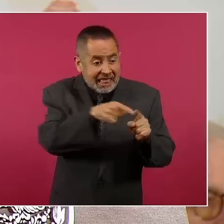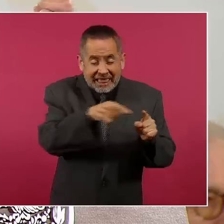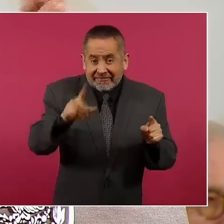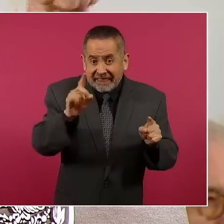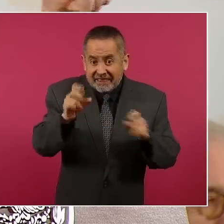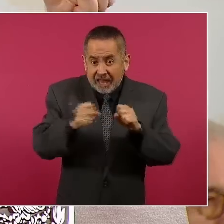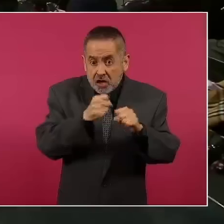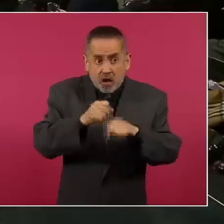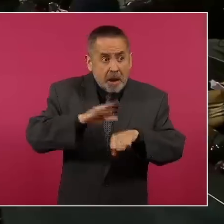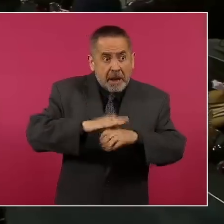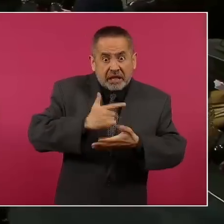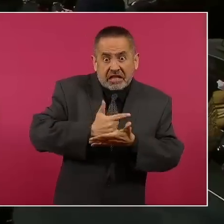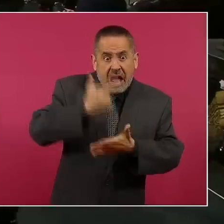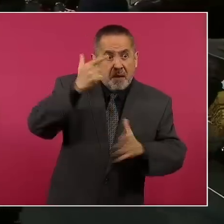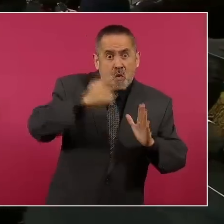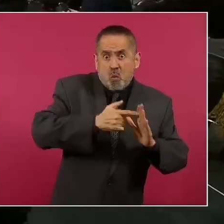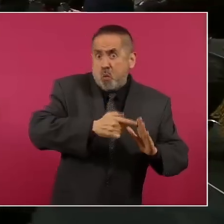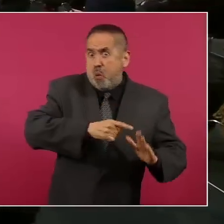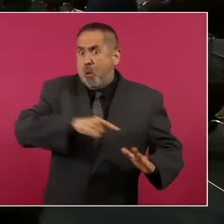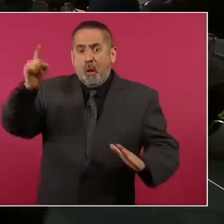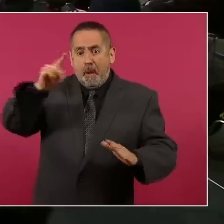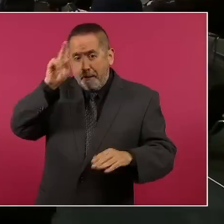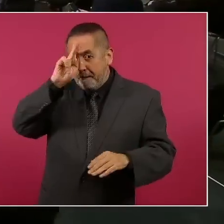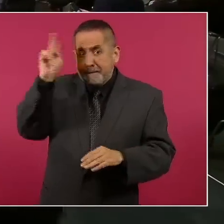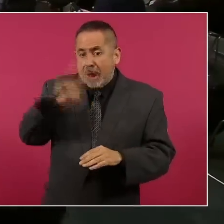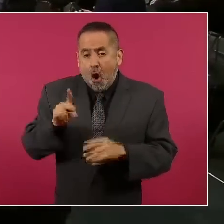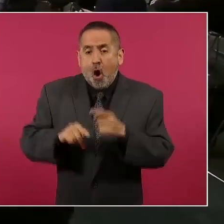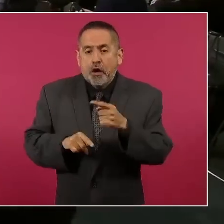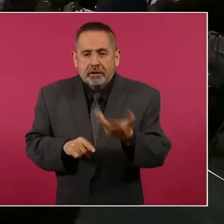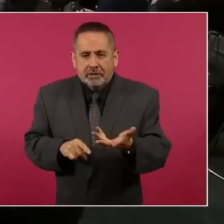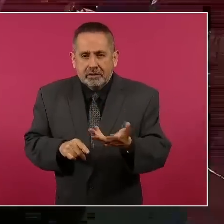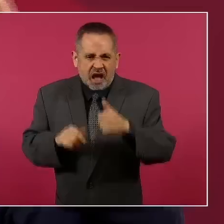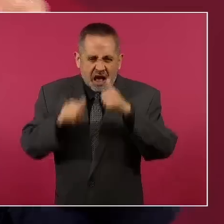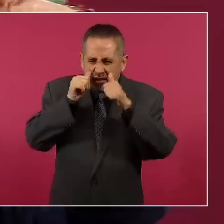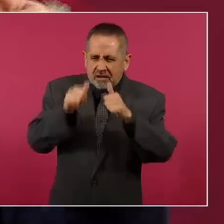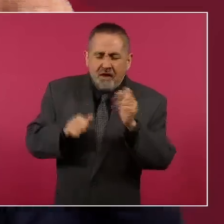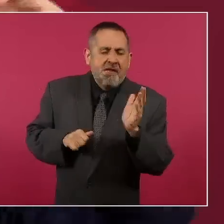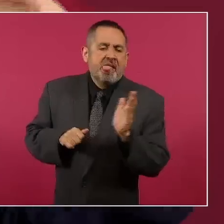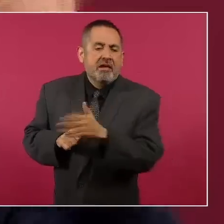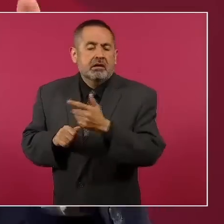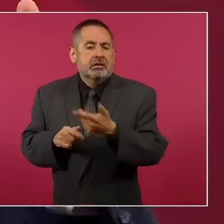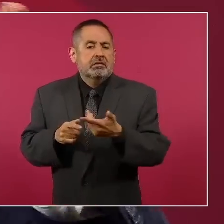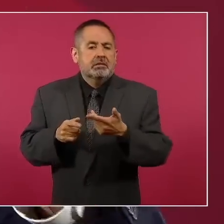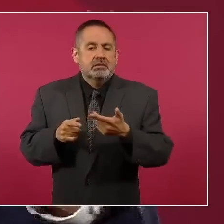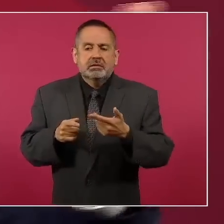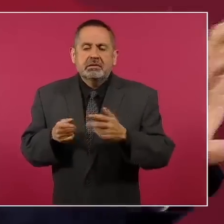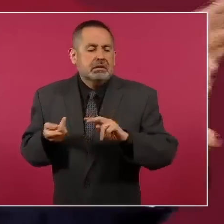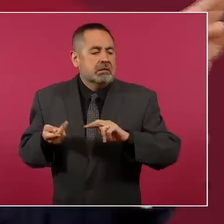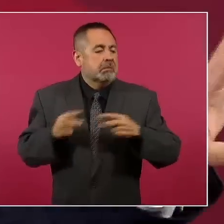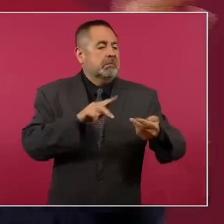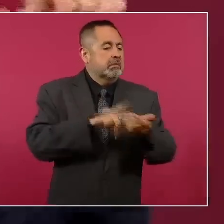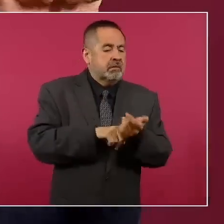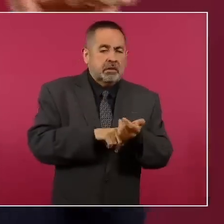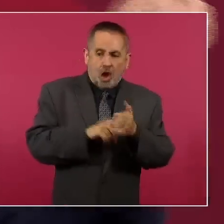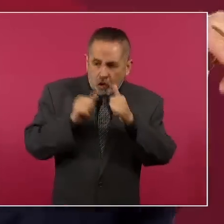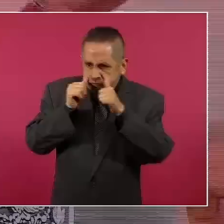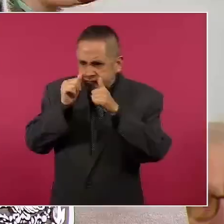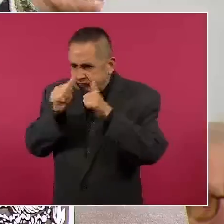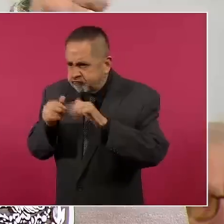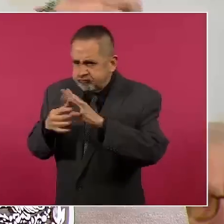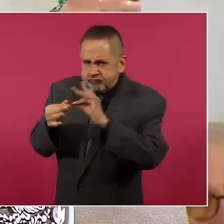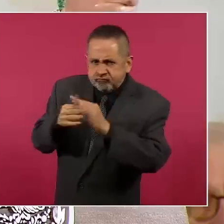incrementó y se cambió en la atención médica, se hizo un giro y pasamos de atención